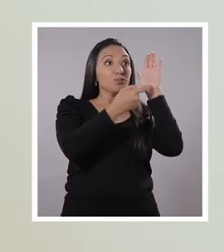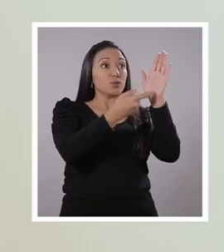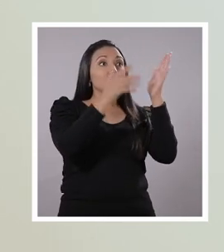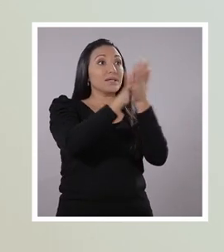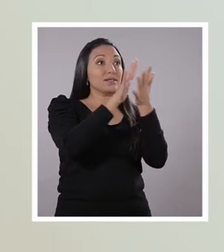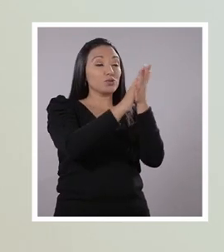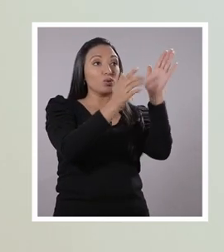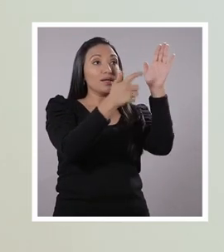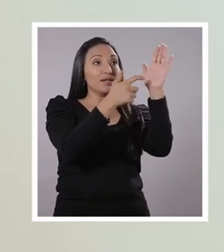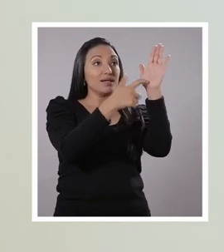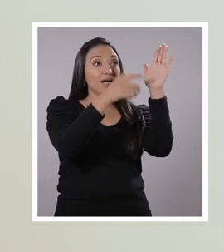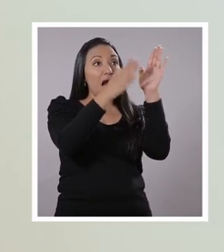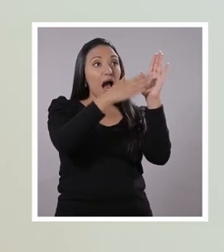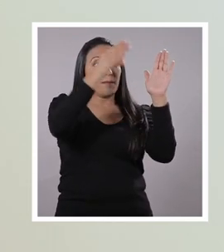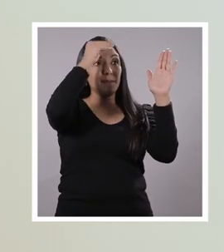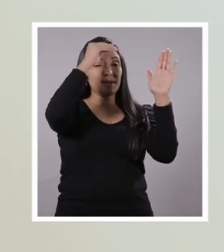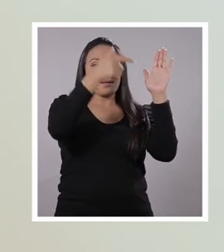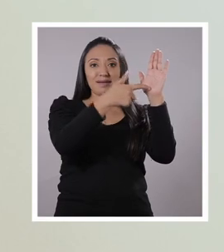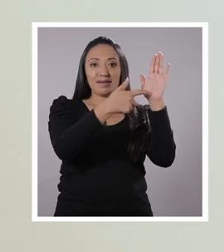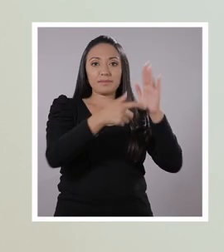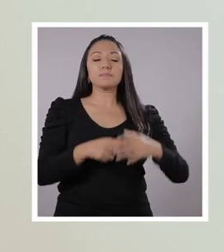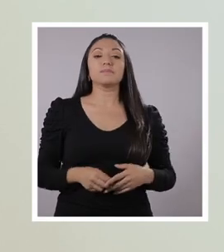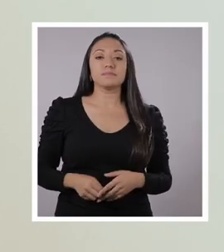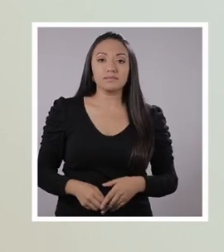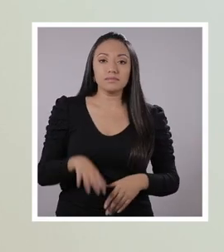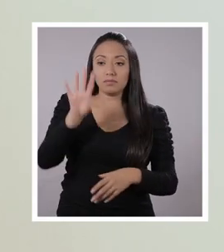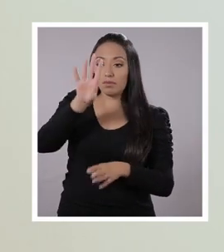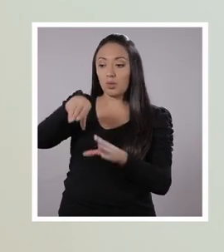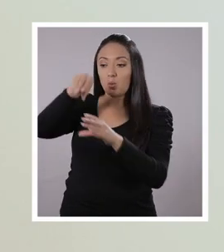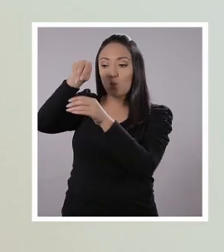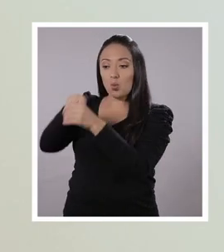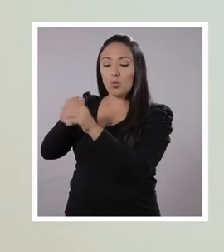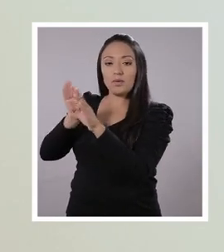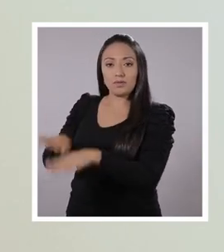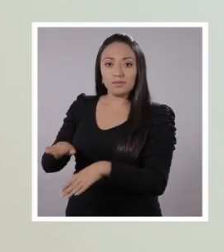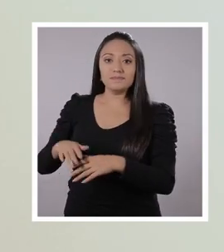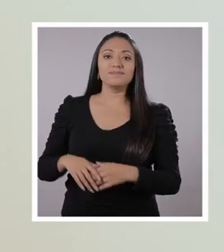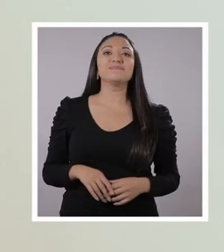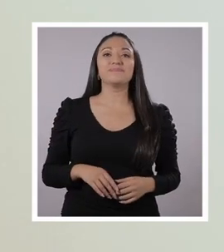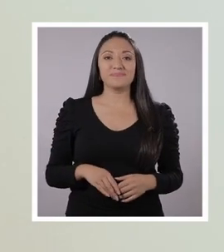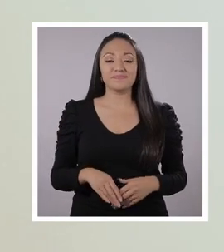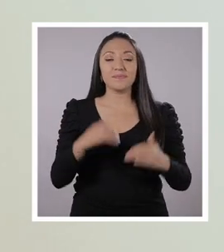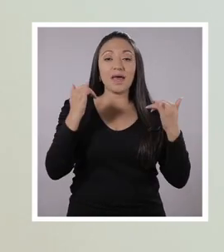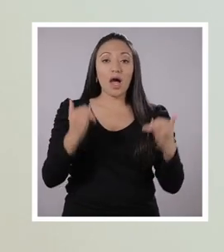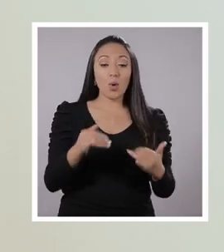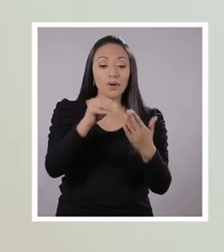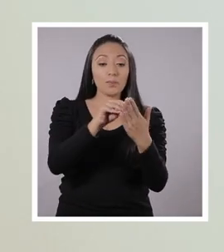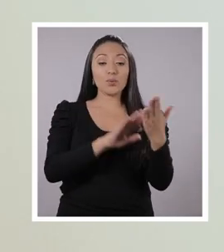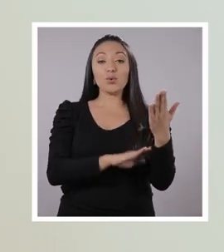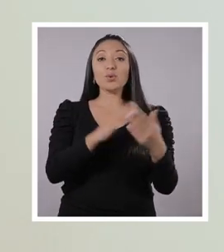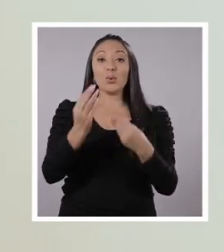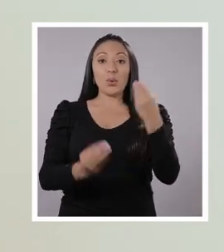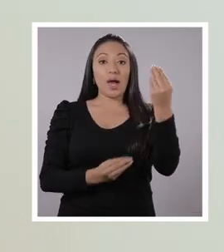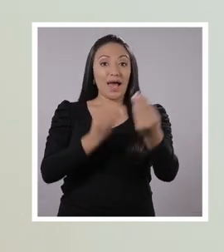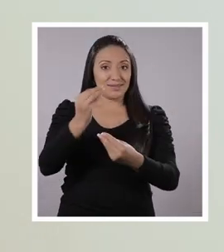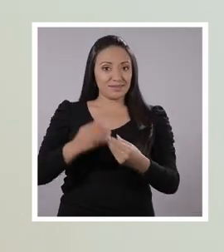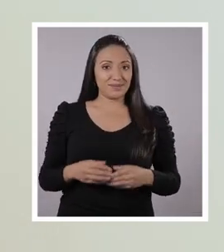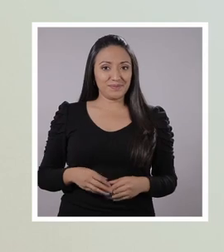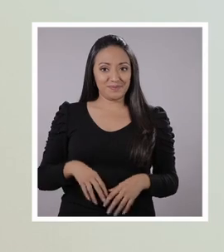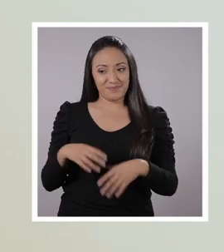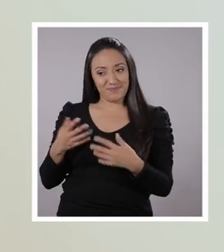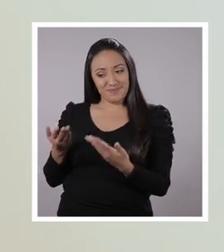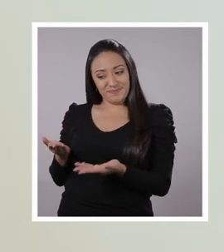cuando vuelvan a la escuela lo que ustedes aprendieron. ¡Perfecto! Lo guardamos. Y ahora, nuestro proyecto. ¿Qué estamos haciendo? Sí,